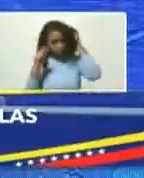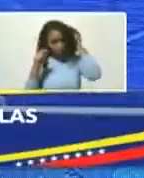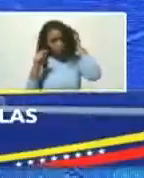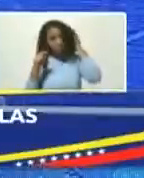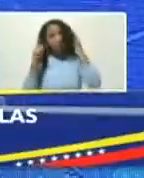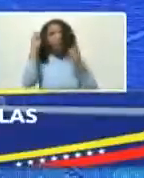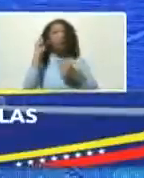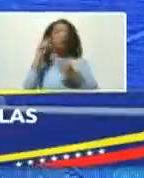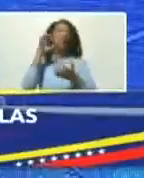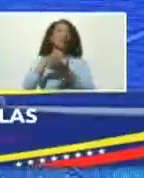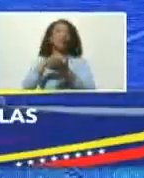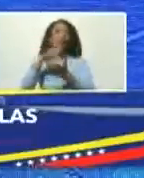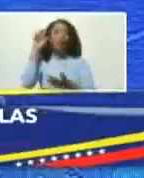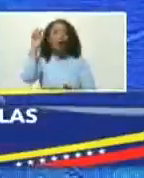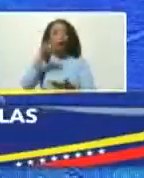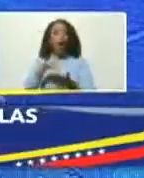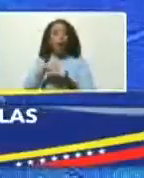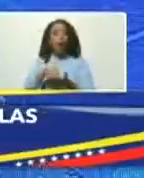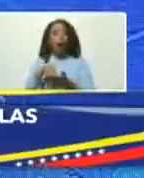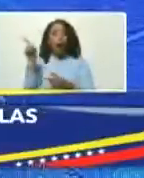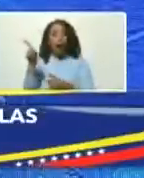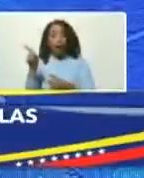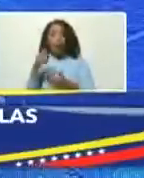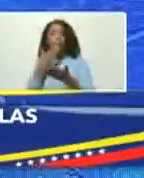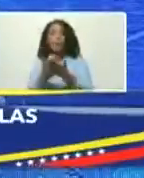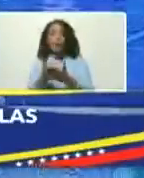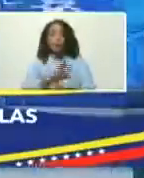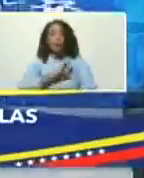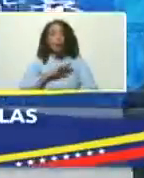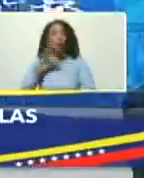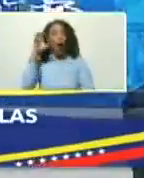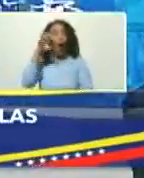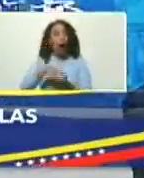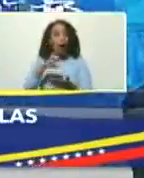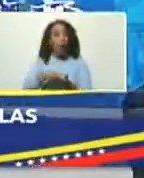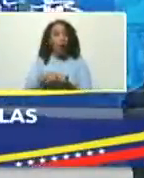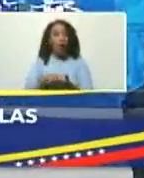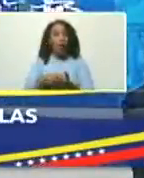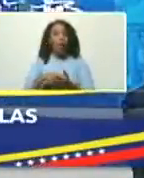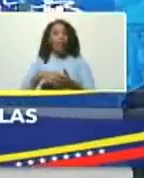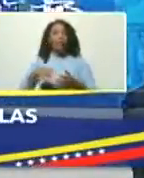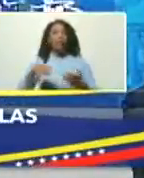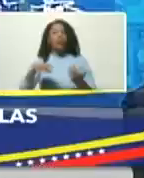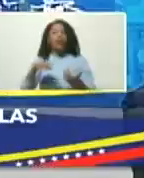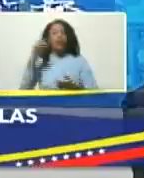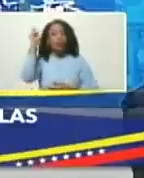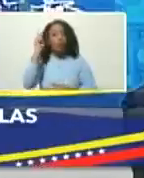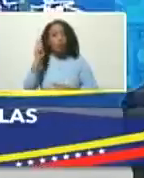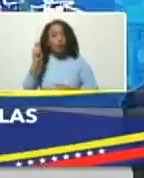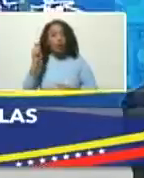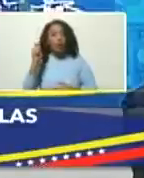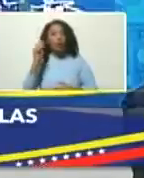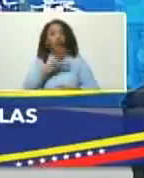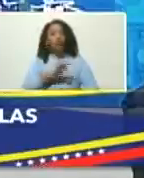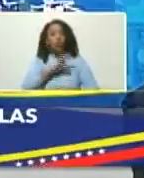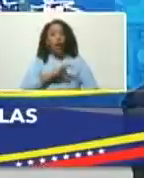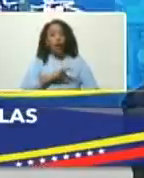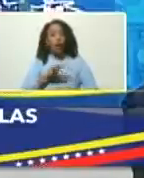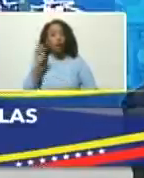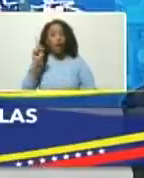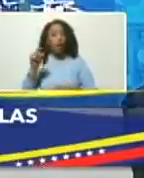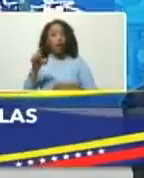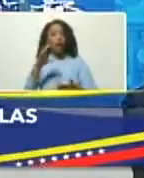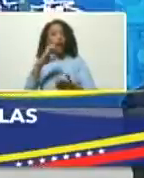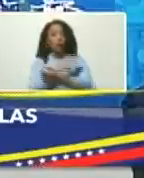aboga por su Estado, diputado socialdemócrata de la oposición venezolana. Bueno, precisamente aquí tenemos la ley.